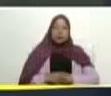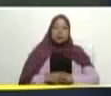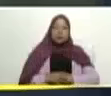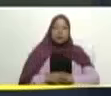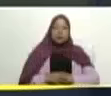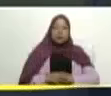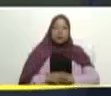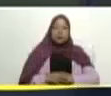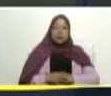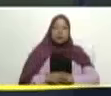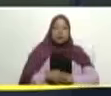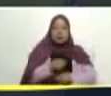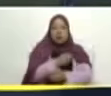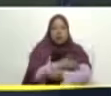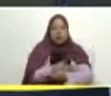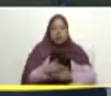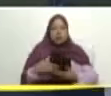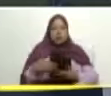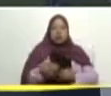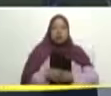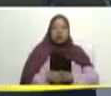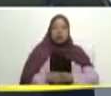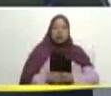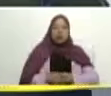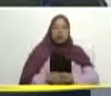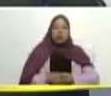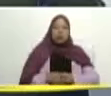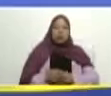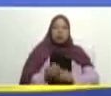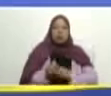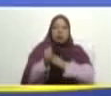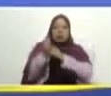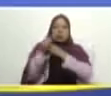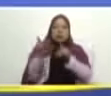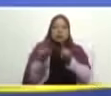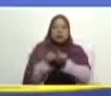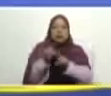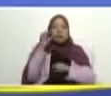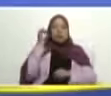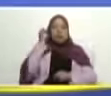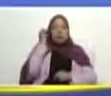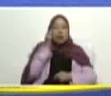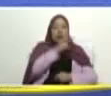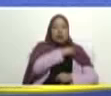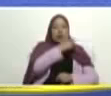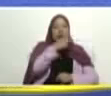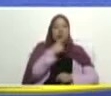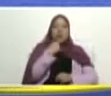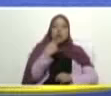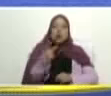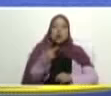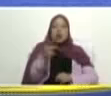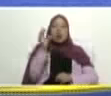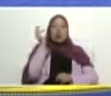millones de lideresas jefas voceras